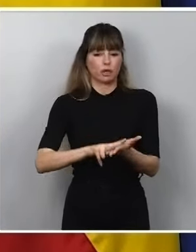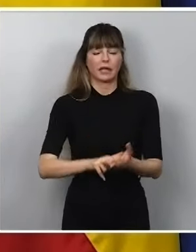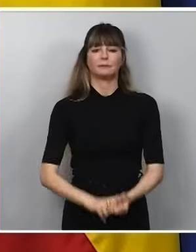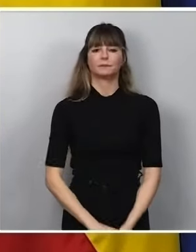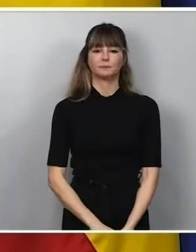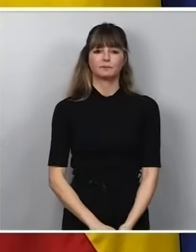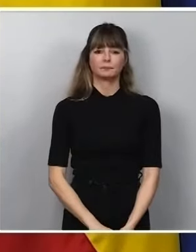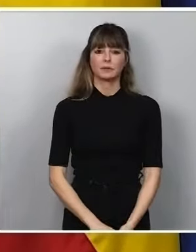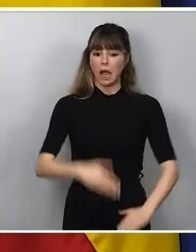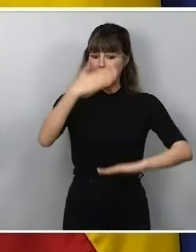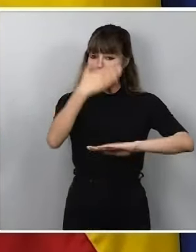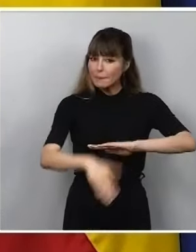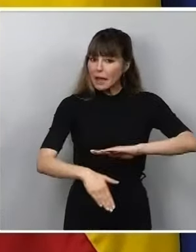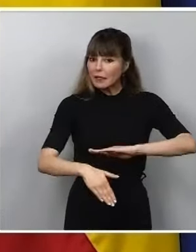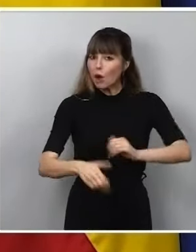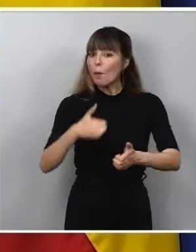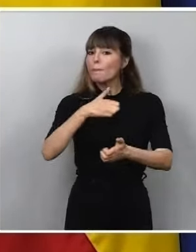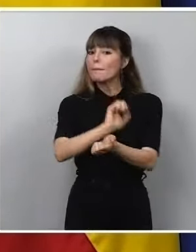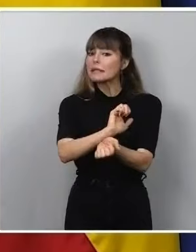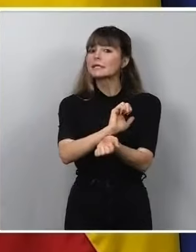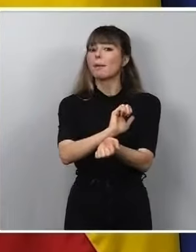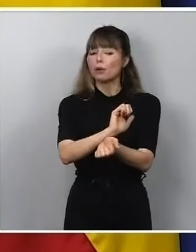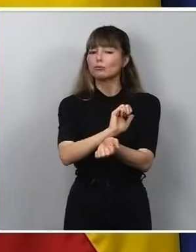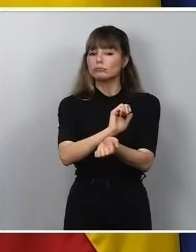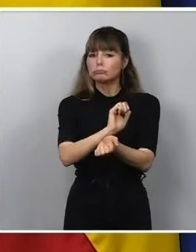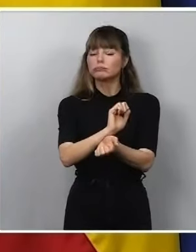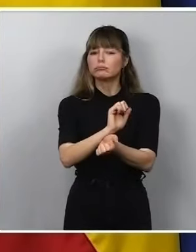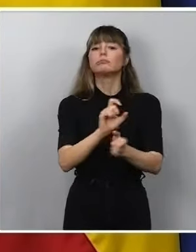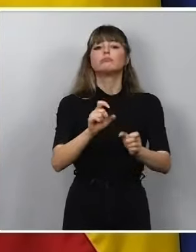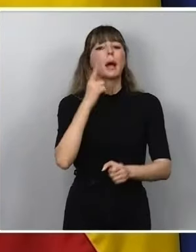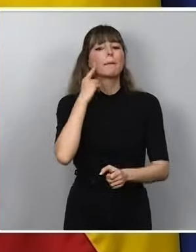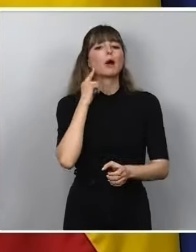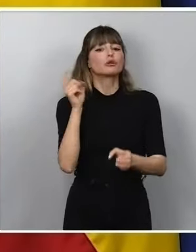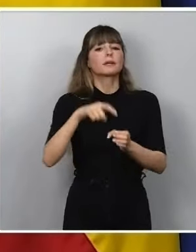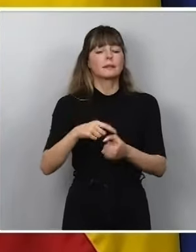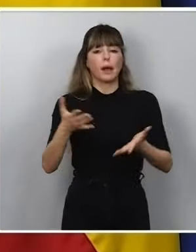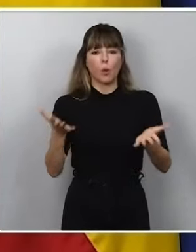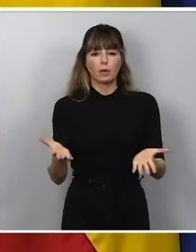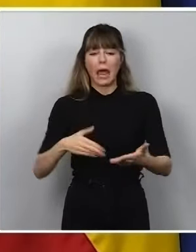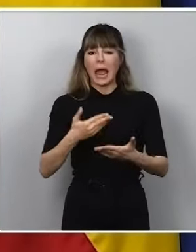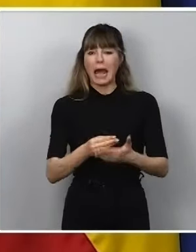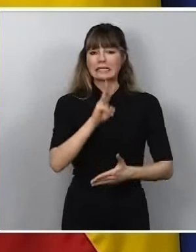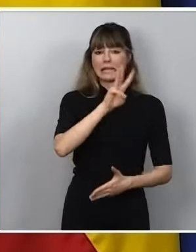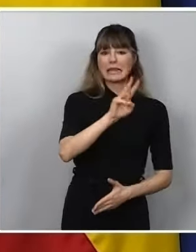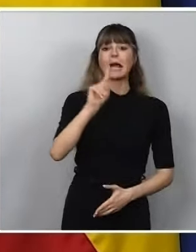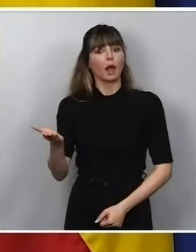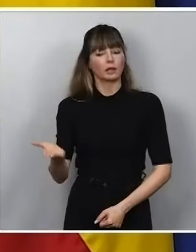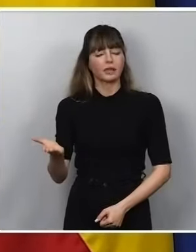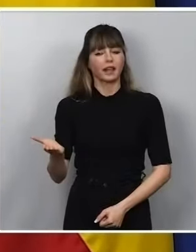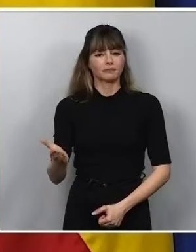El plazo para formalizar estos préstamos, una vez esté culminado la adhesión de las entidades financieras, está previsto hasta el 31 de diciembre.